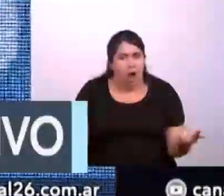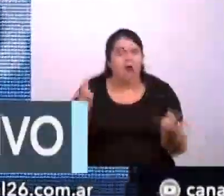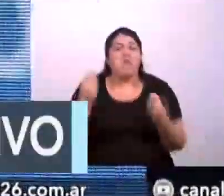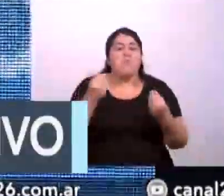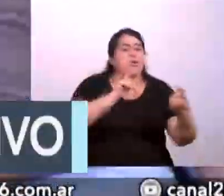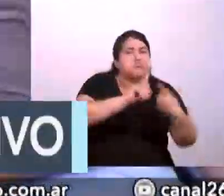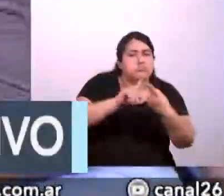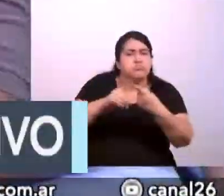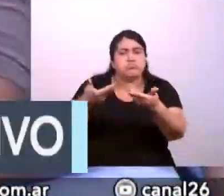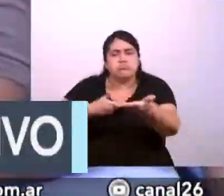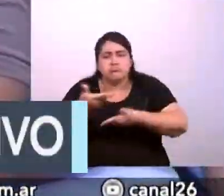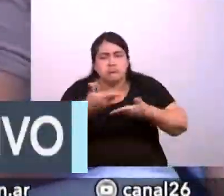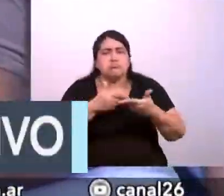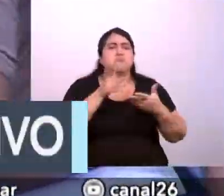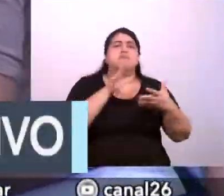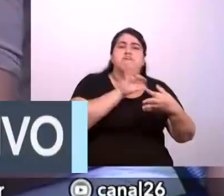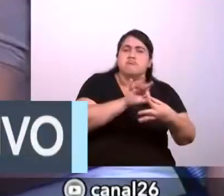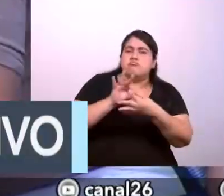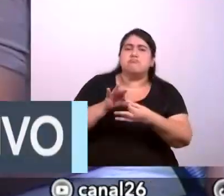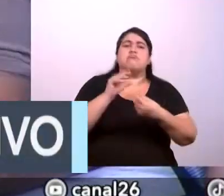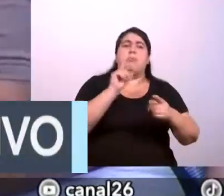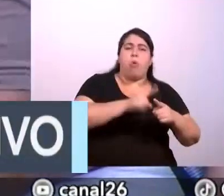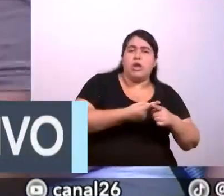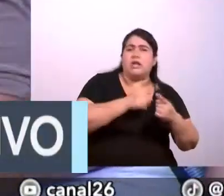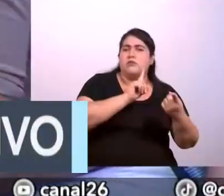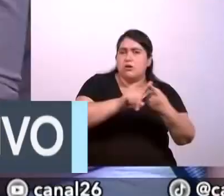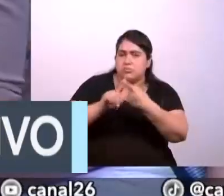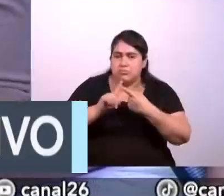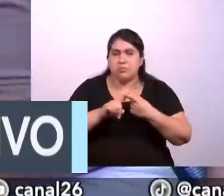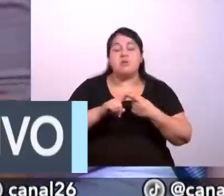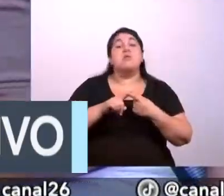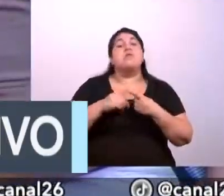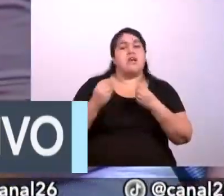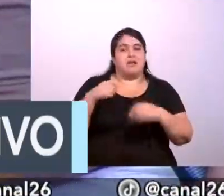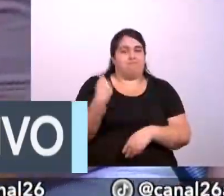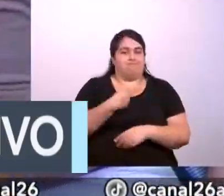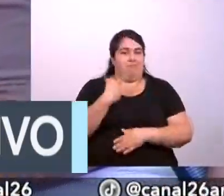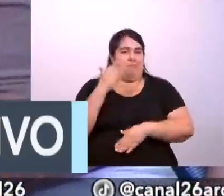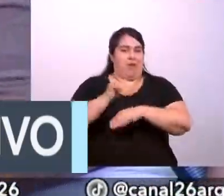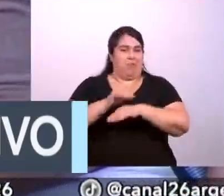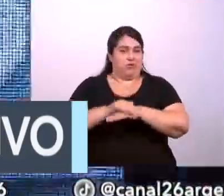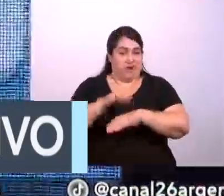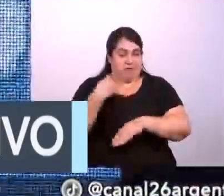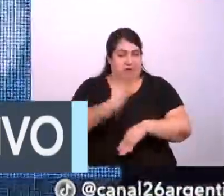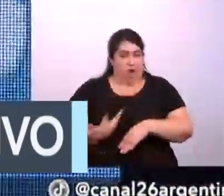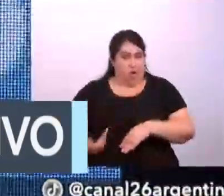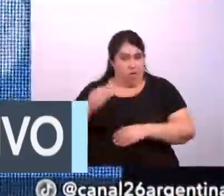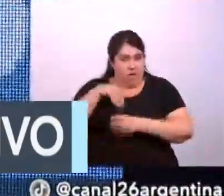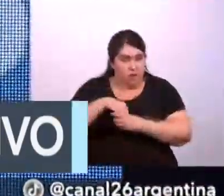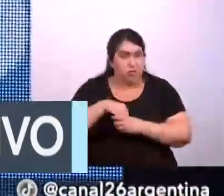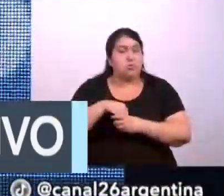personales, relaciones políticas entre quienes nos toca la responsabilidad de gobernar la provincia